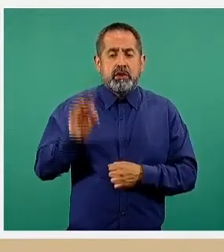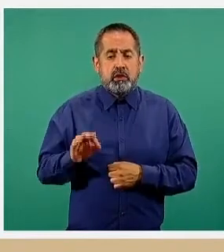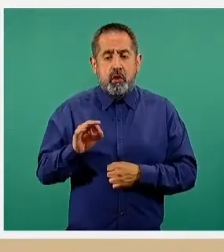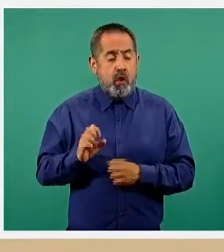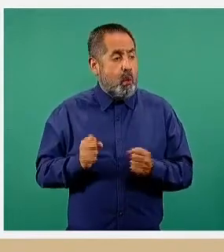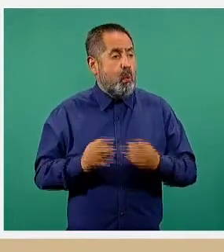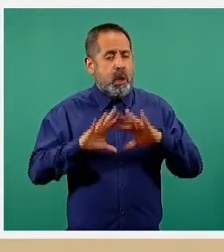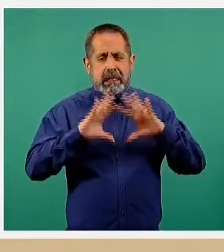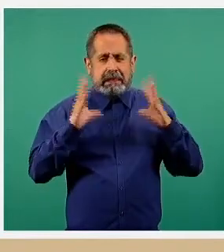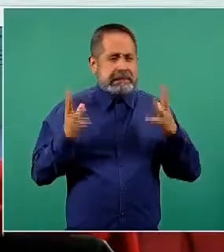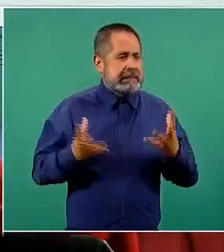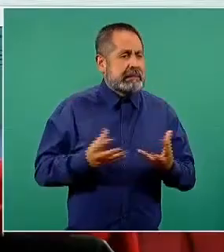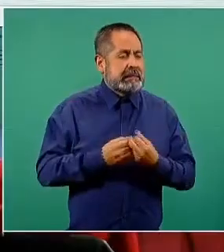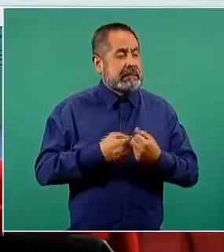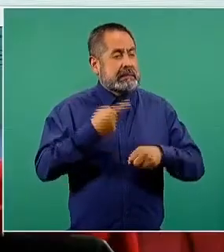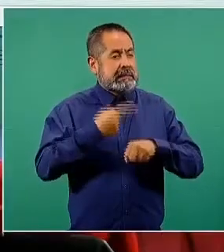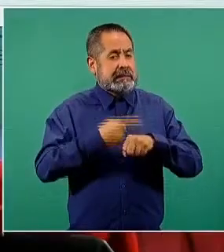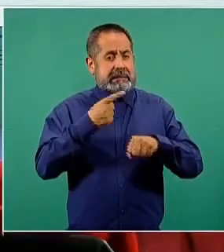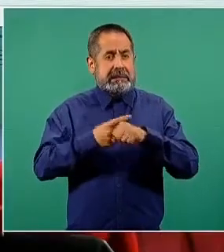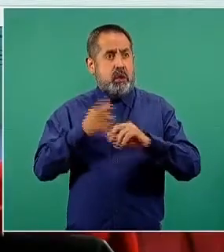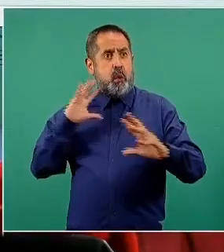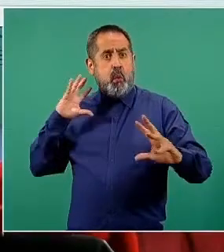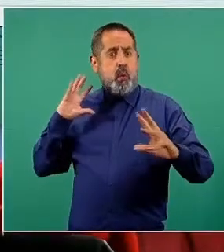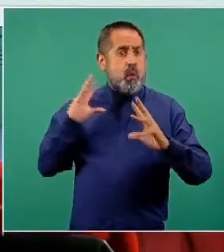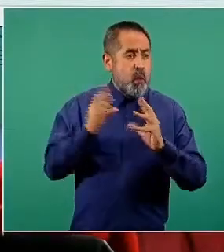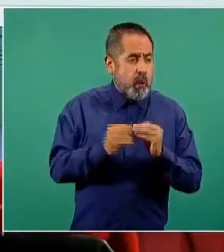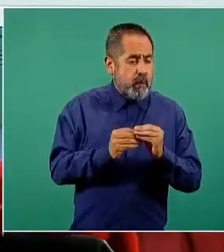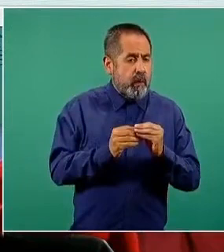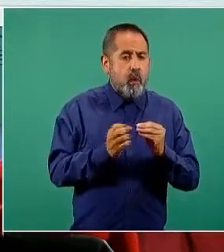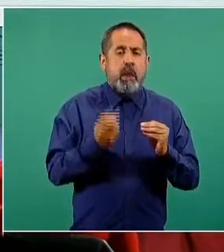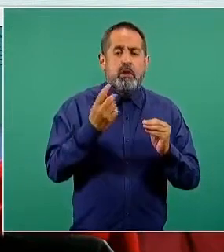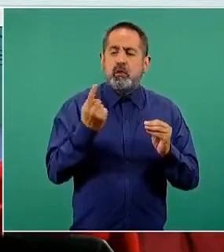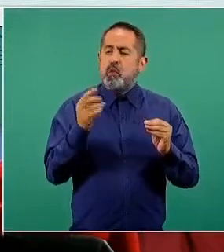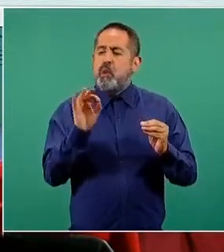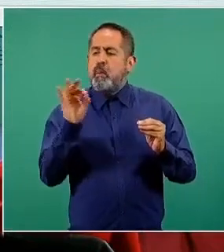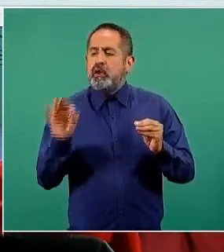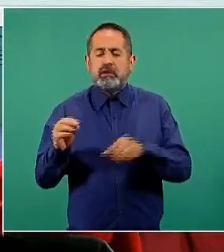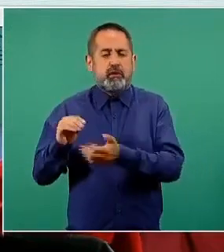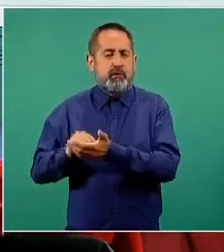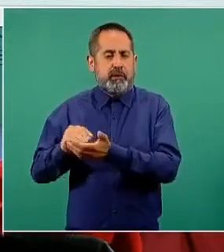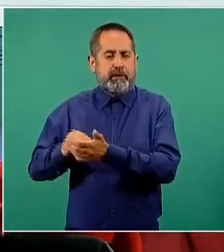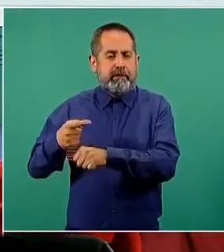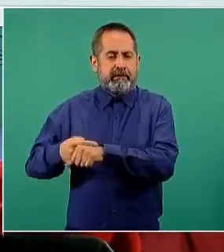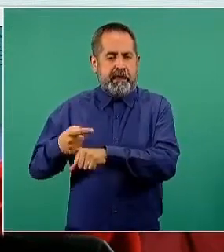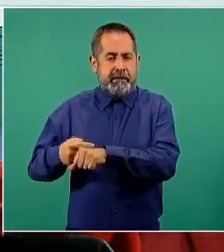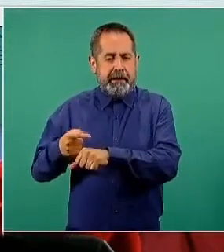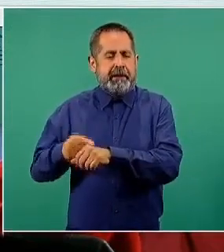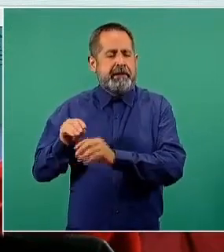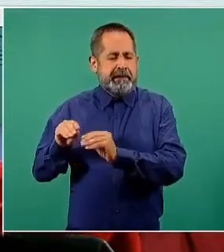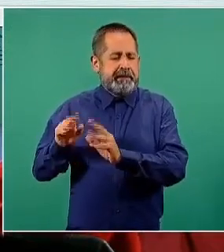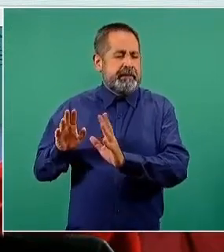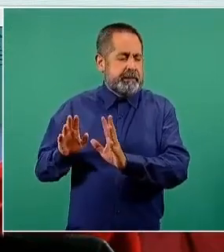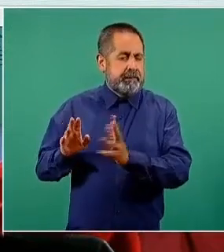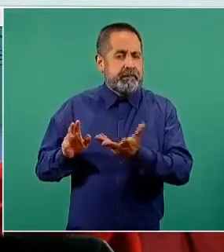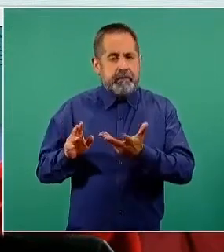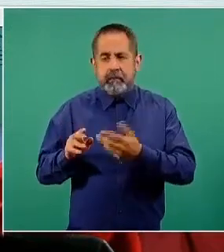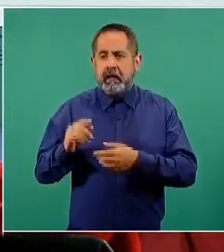relación obviamente al acumulado de toda la epidemia, lo que habla precisamente de esta disminución en la intensidad